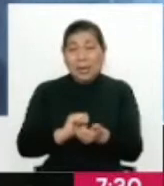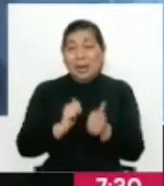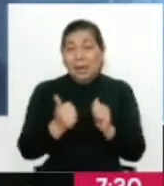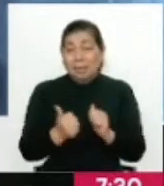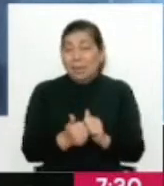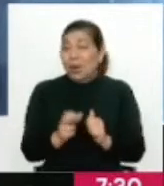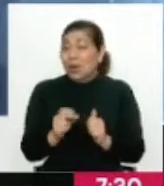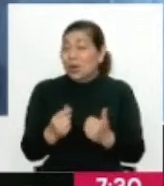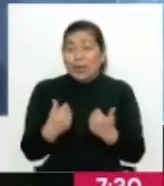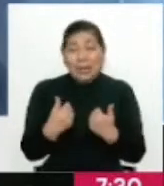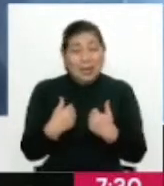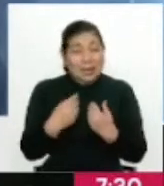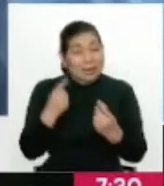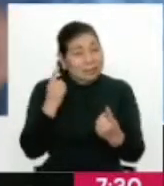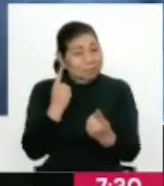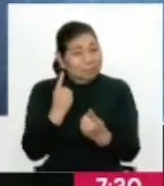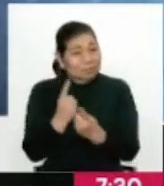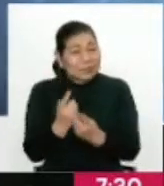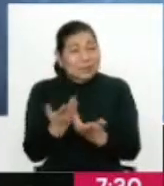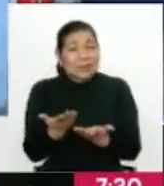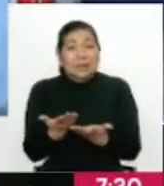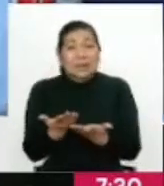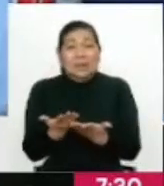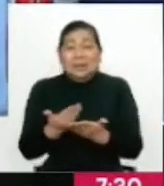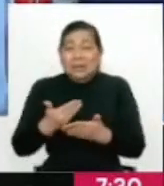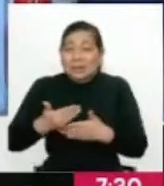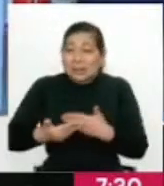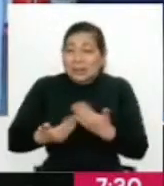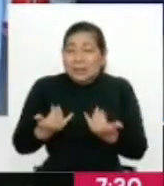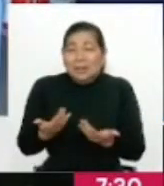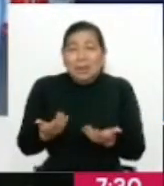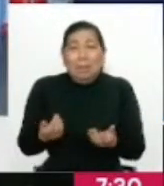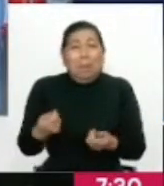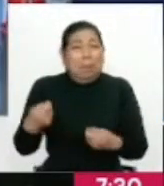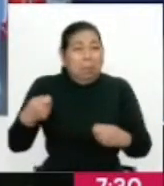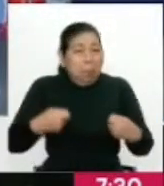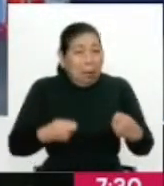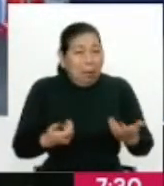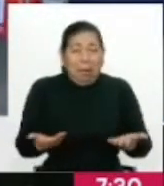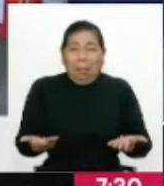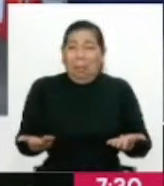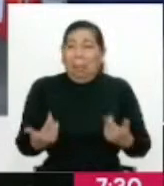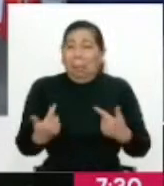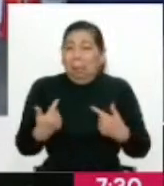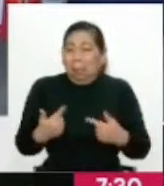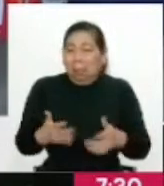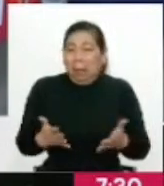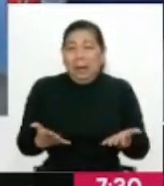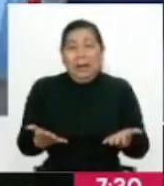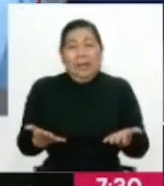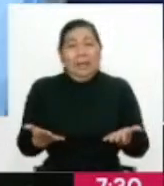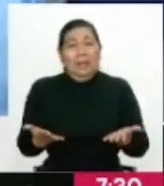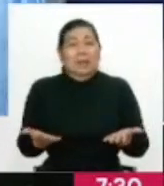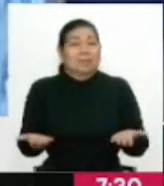no tiene mucho objeto porque es desgastar, es invertir recursos que pueden